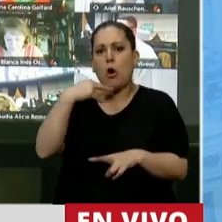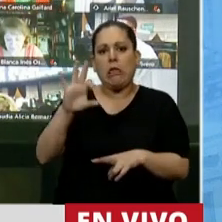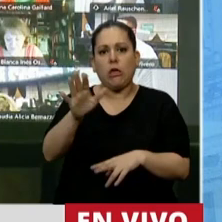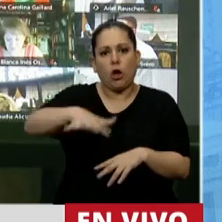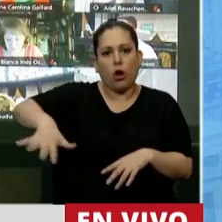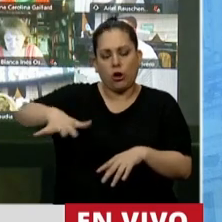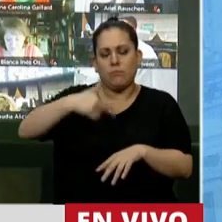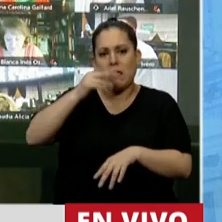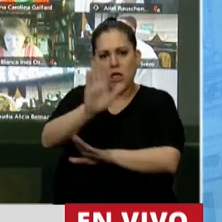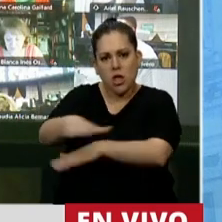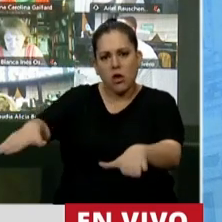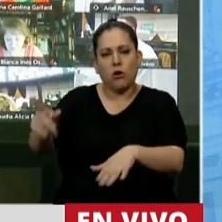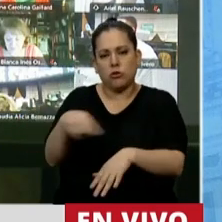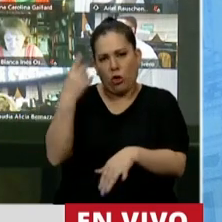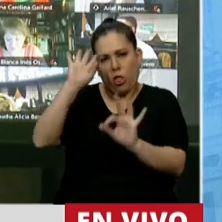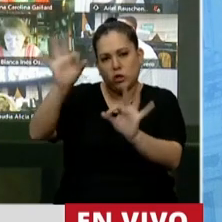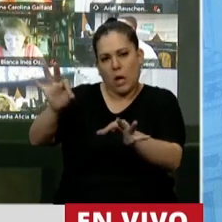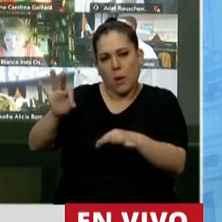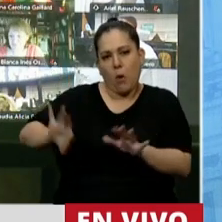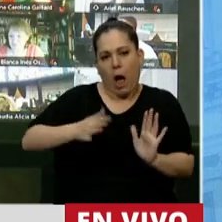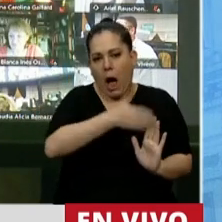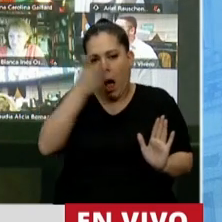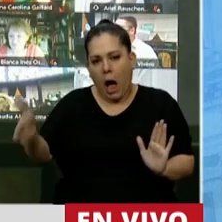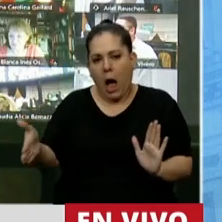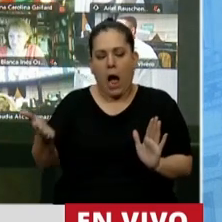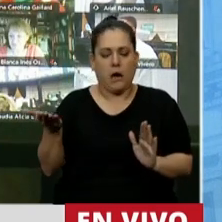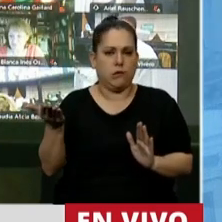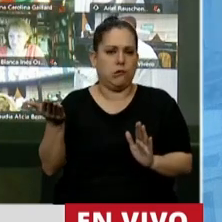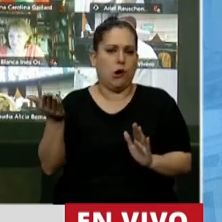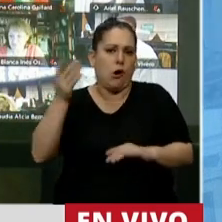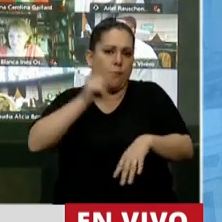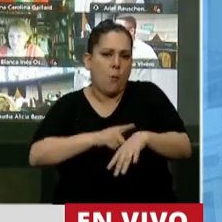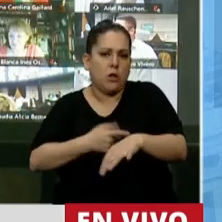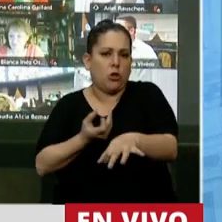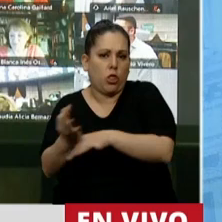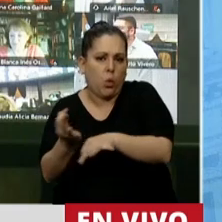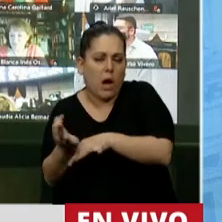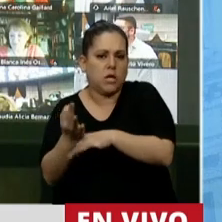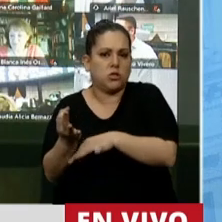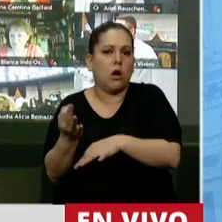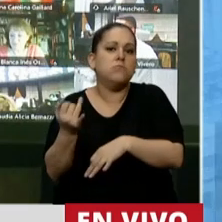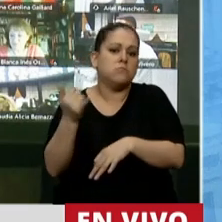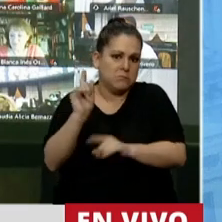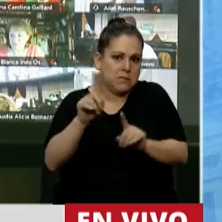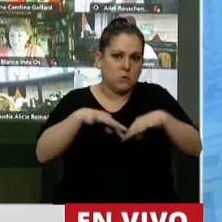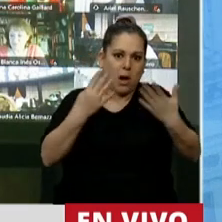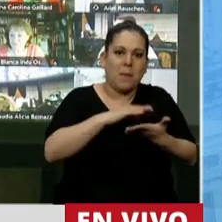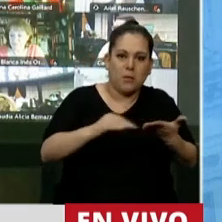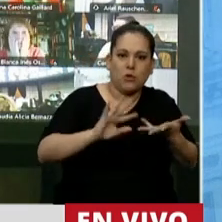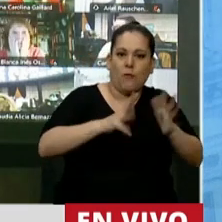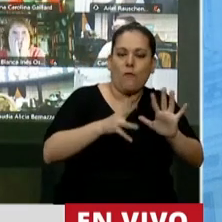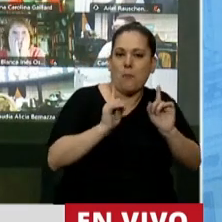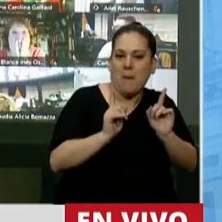y todos sabemos las dificultades que ha habido a lo largo de este año, principalmente con las trayectorias educativas, sobre lo cual ha legislado esta Cámara.